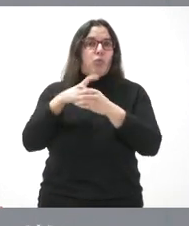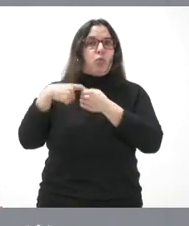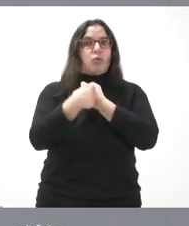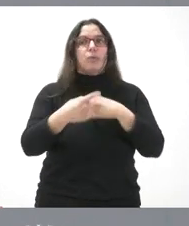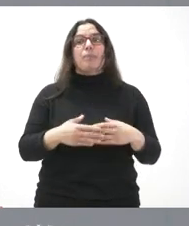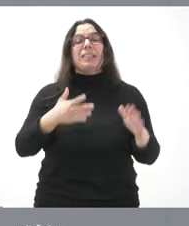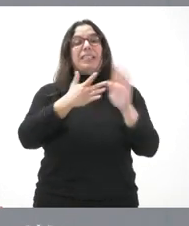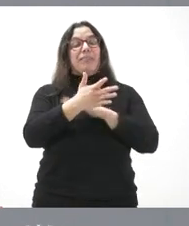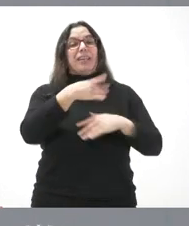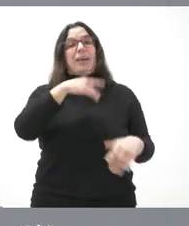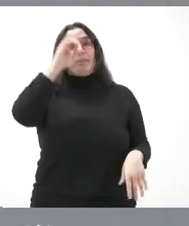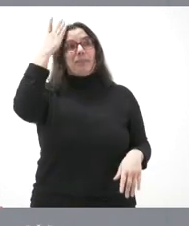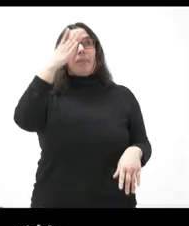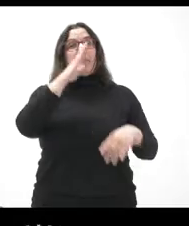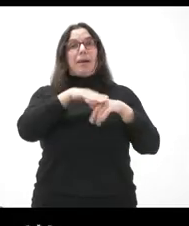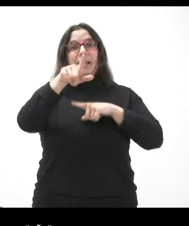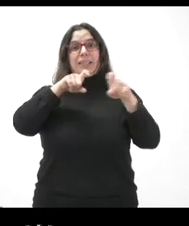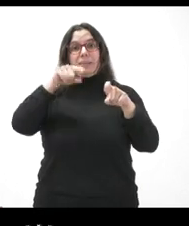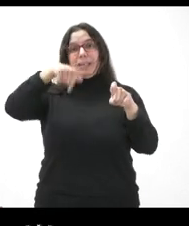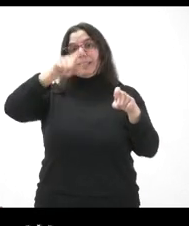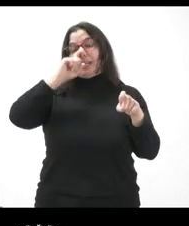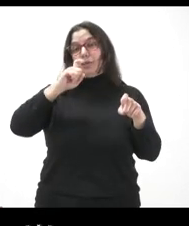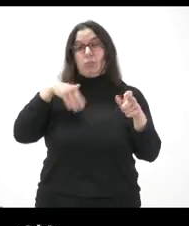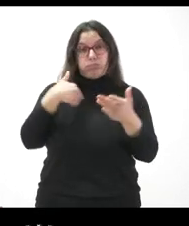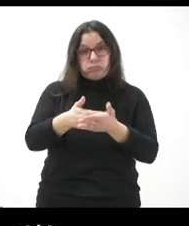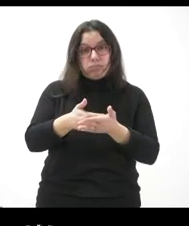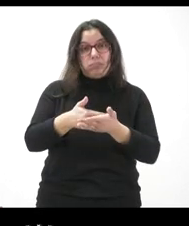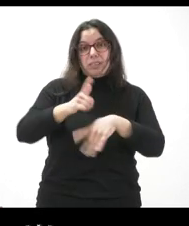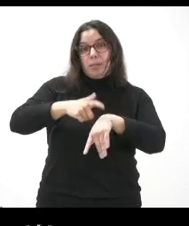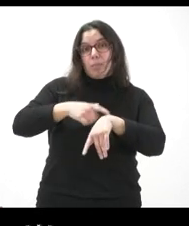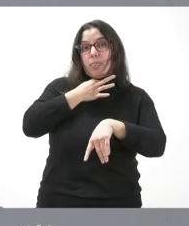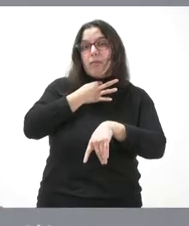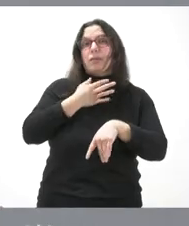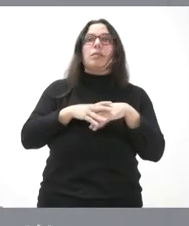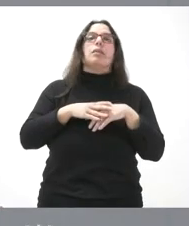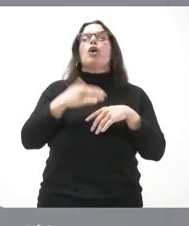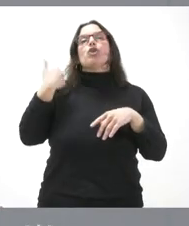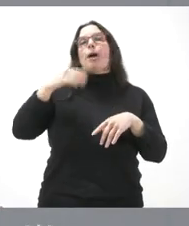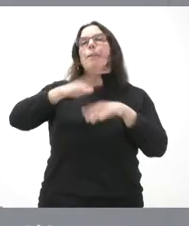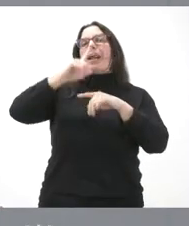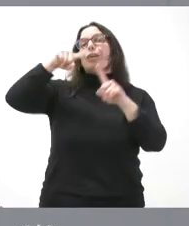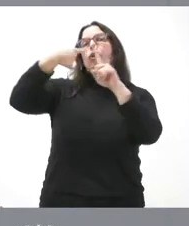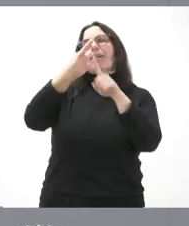Entiendo que el planteamiento es para la BAU de este año. No sé si es un poco precipitado, si va a dar tiempo. La BAU del año 2025.